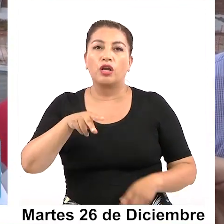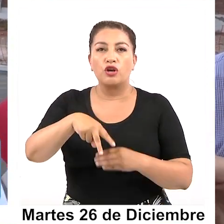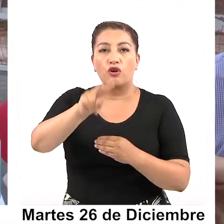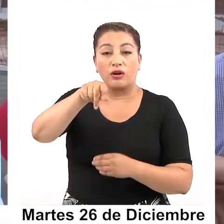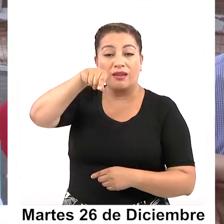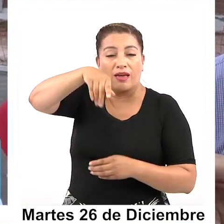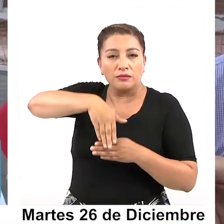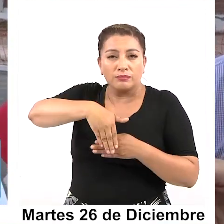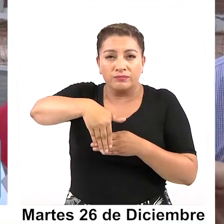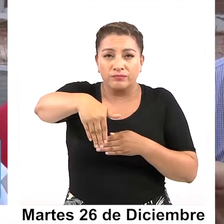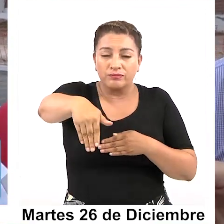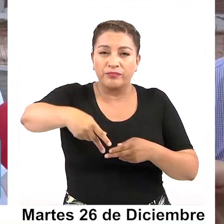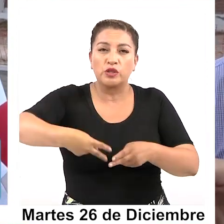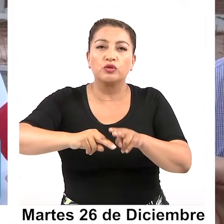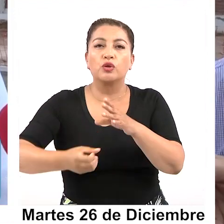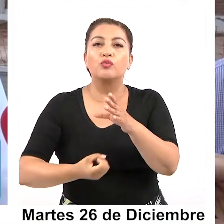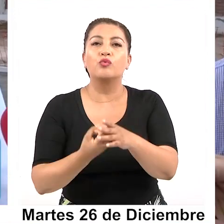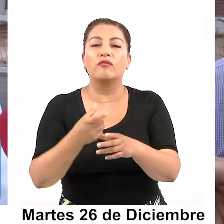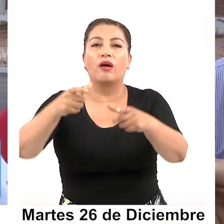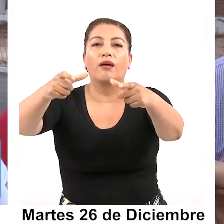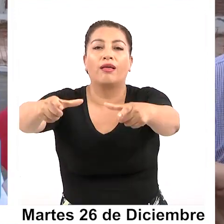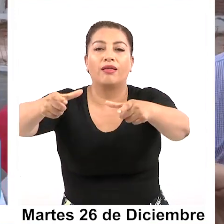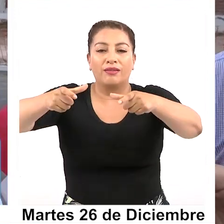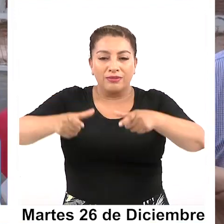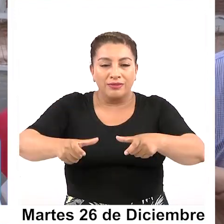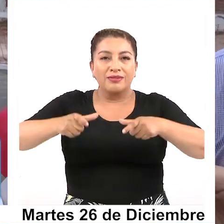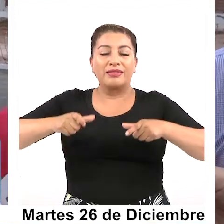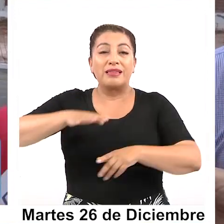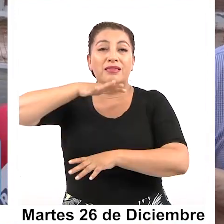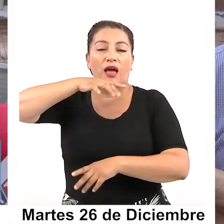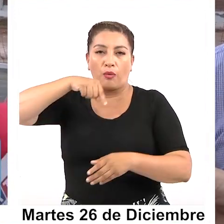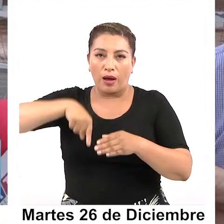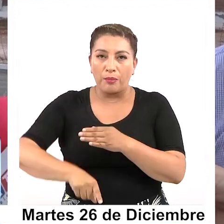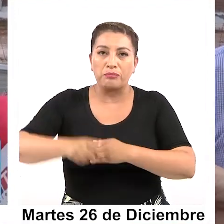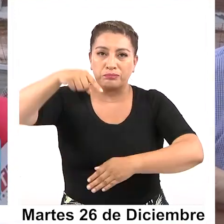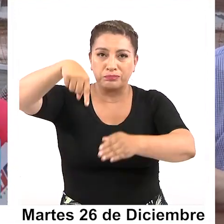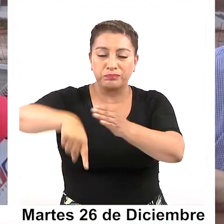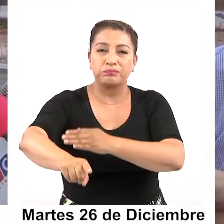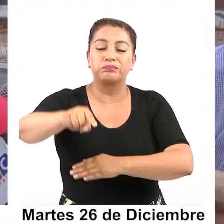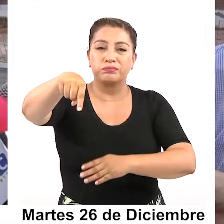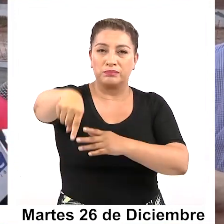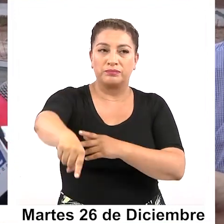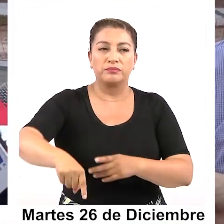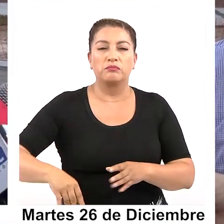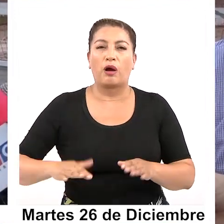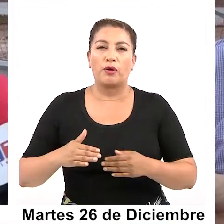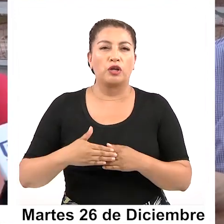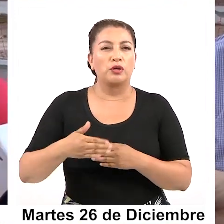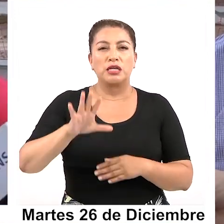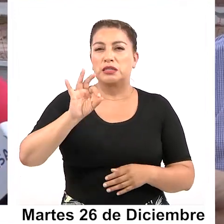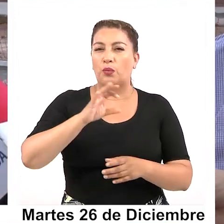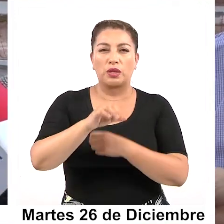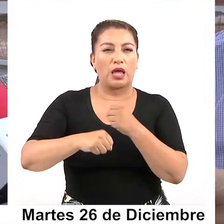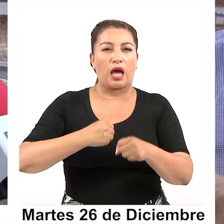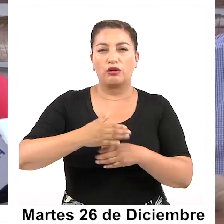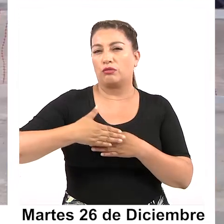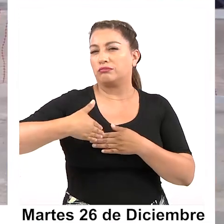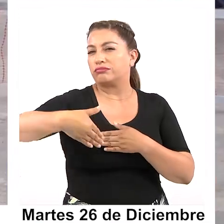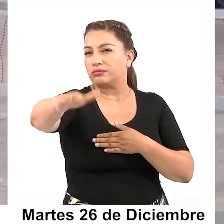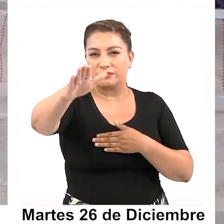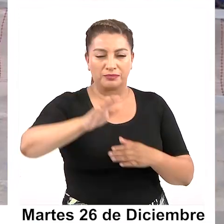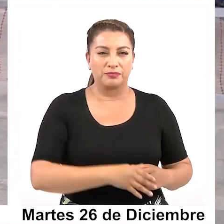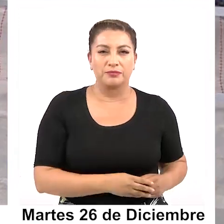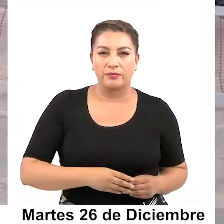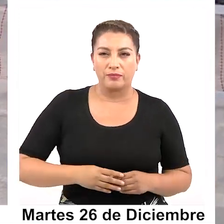en el cual se construyeron nuevas cámaras y dispusimos de una infraestructura de primera categoría y con una durabilidad de más de 50 años para adelante.